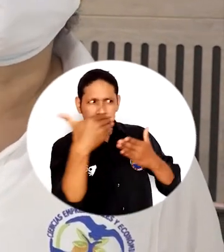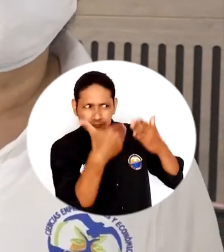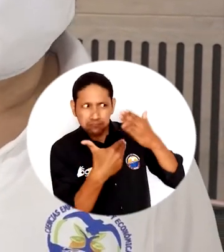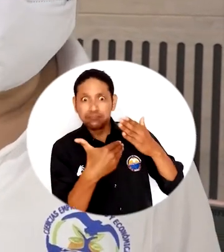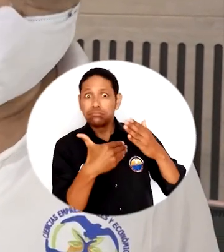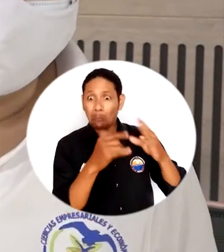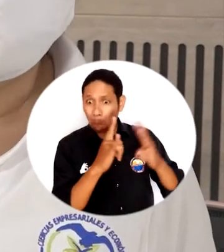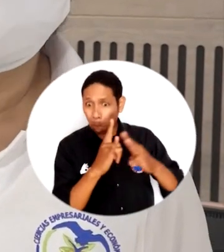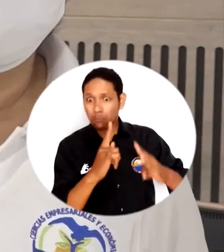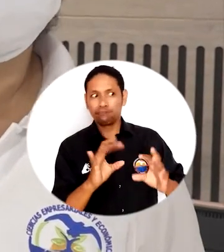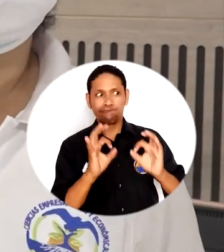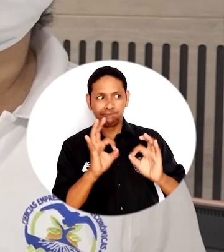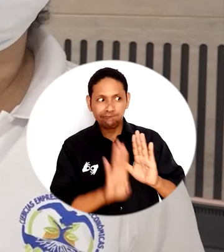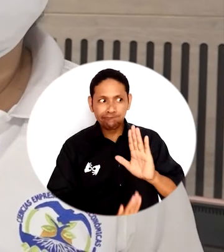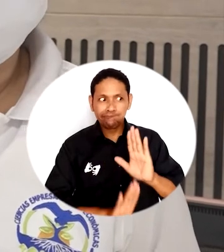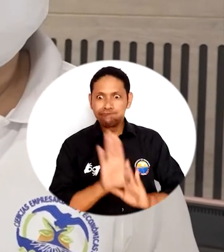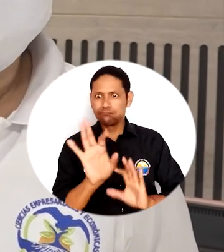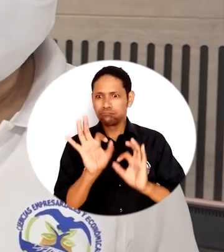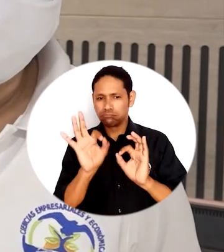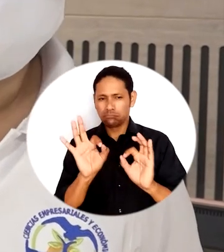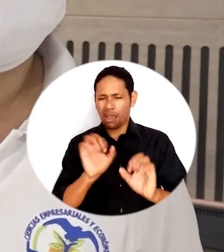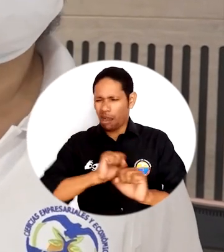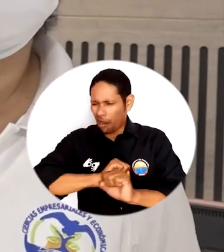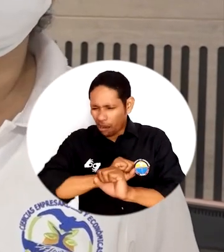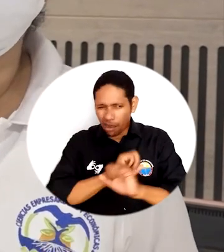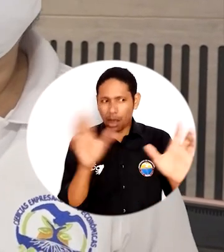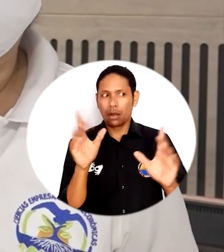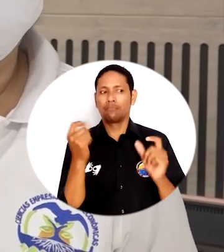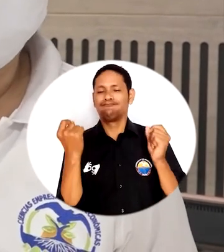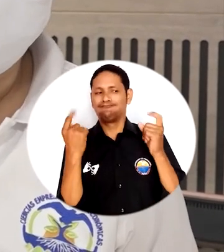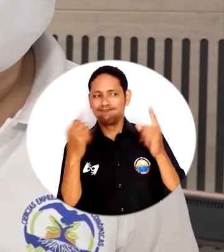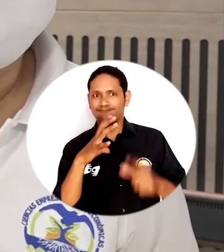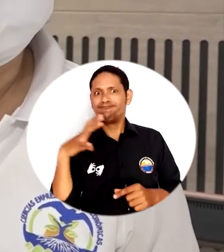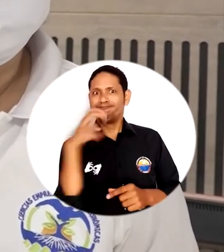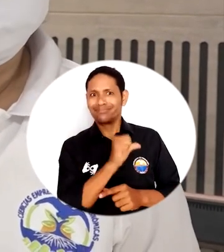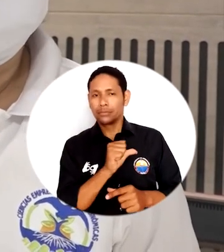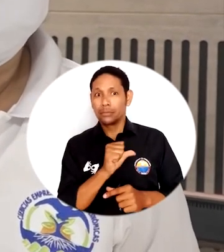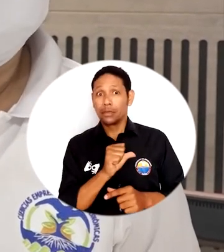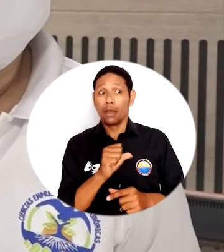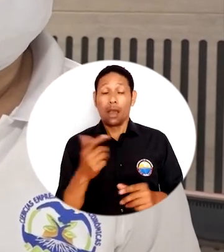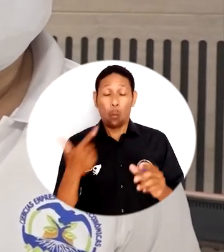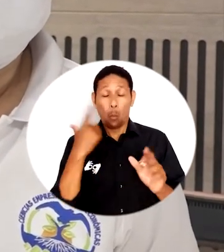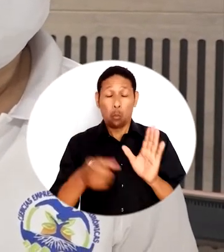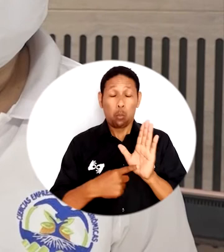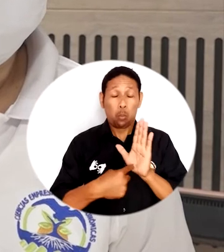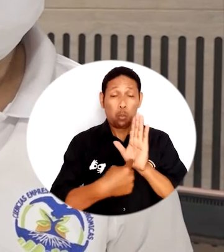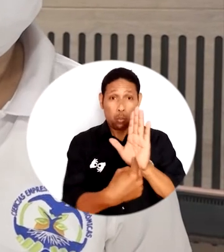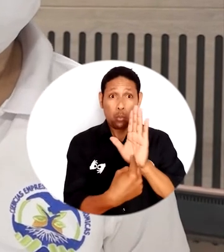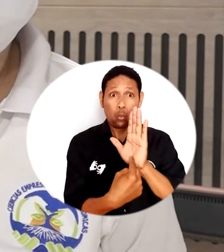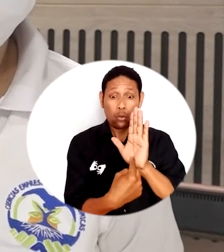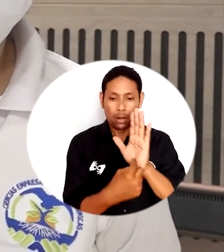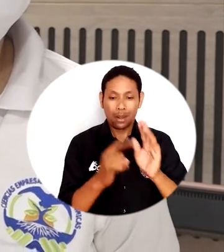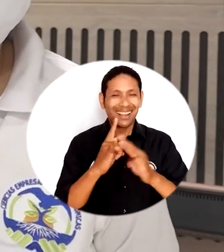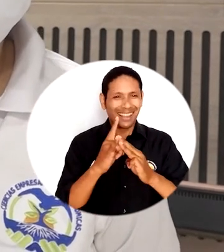de la Universidad de una manera muy objetiva, de una manera muy clara y que muestra realmente